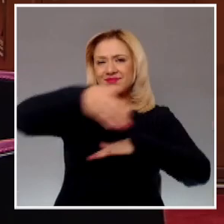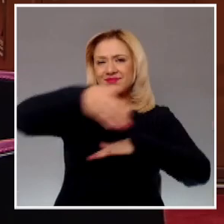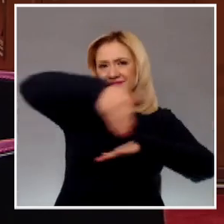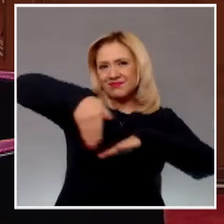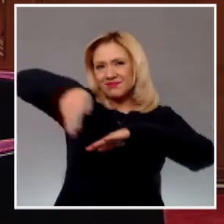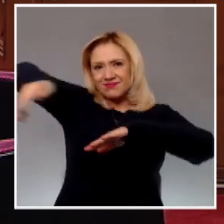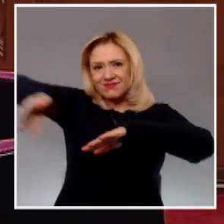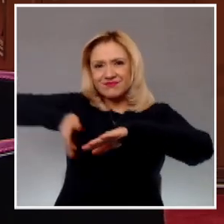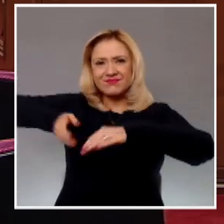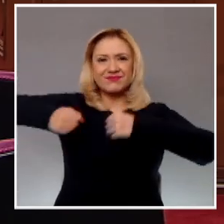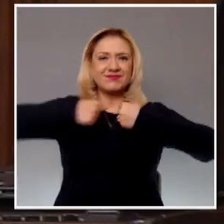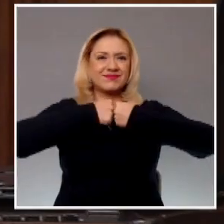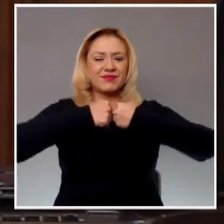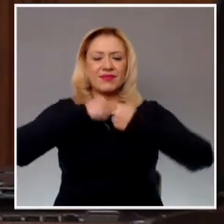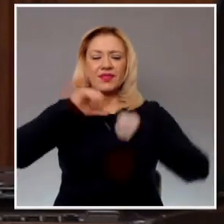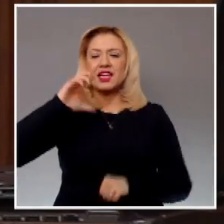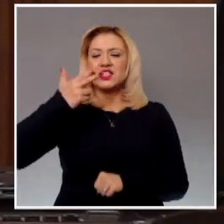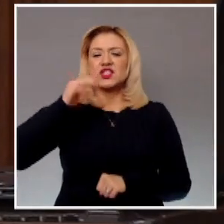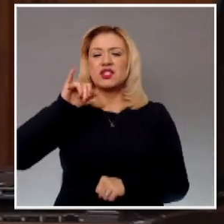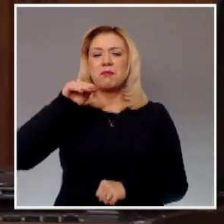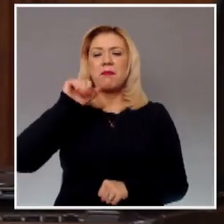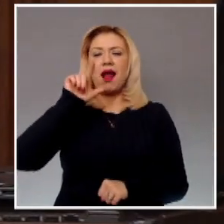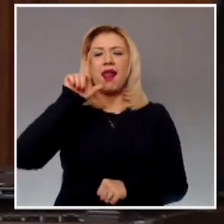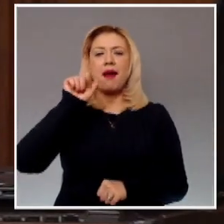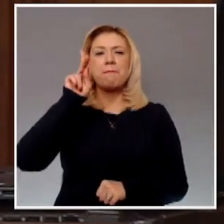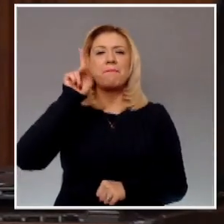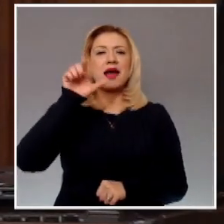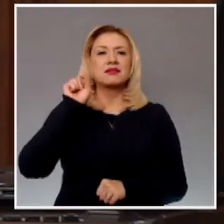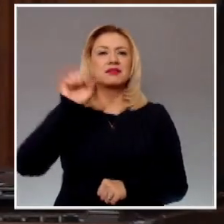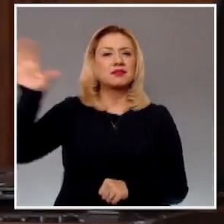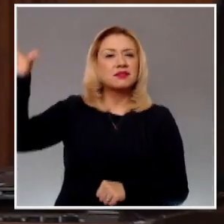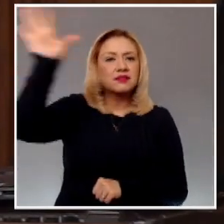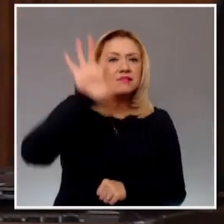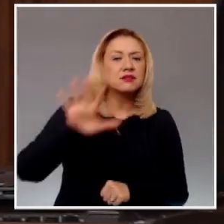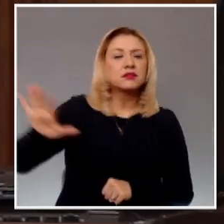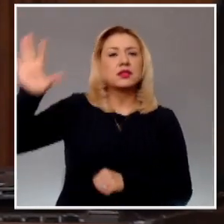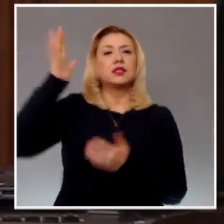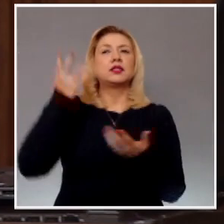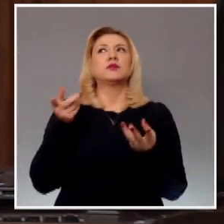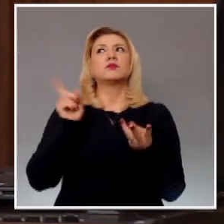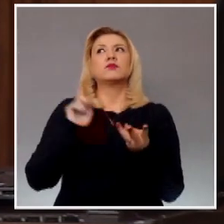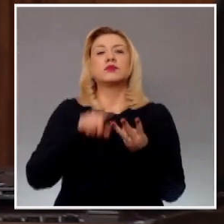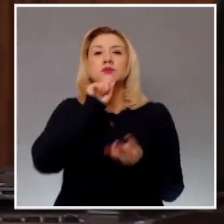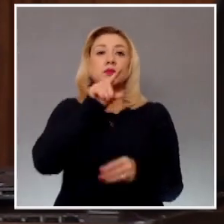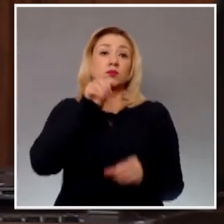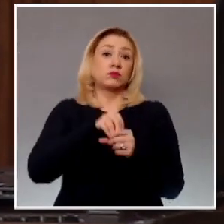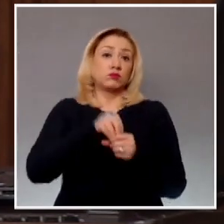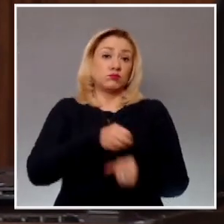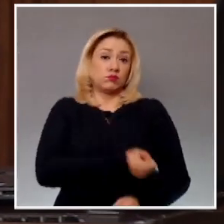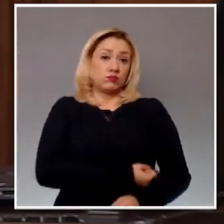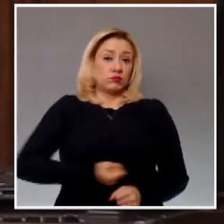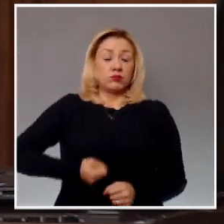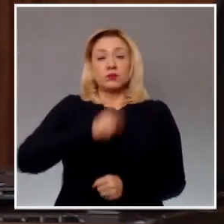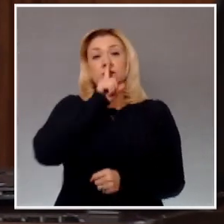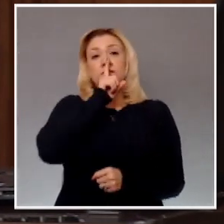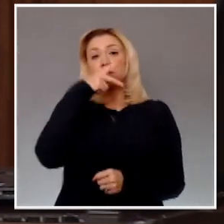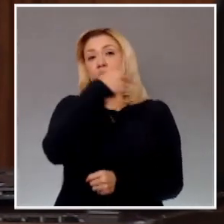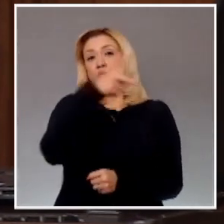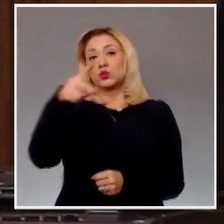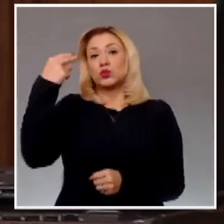Chimalapas, en temas de acceso a la información y protección de datos. Hay un asunto relativo a la contratación de